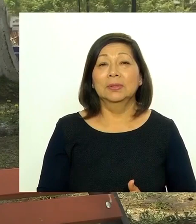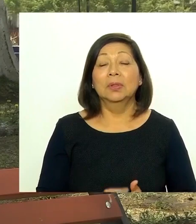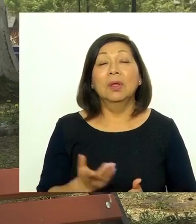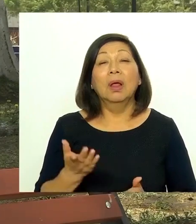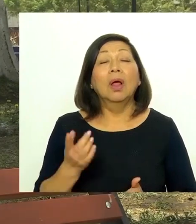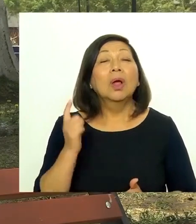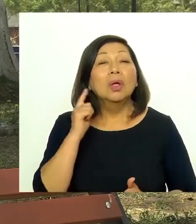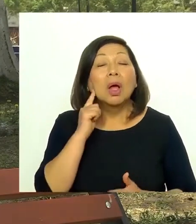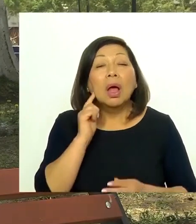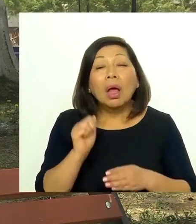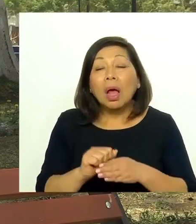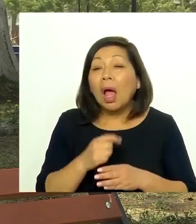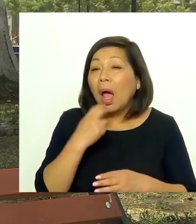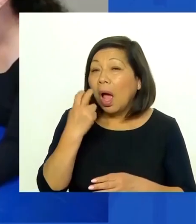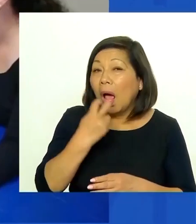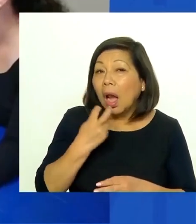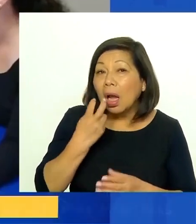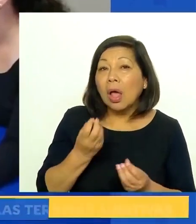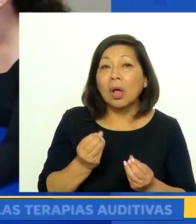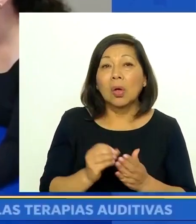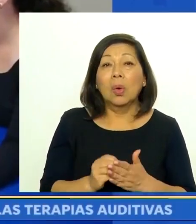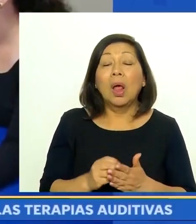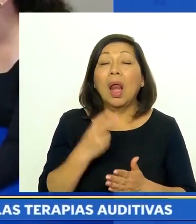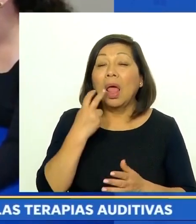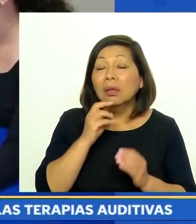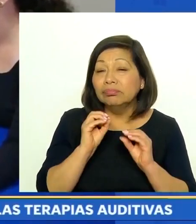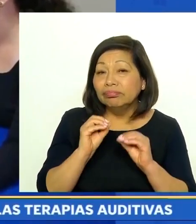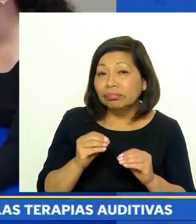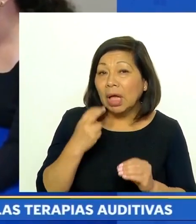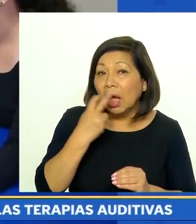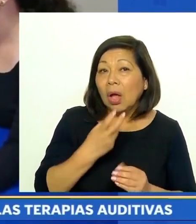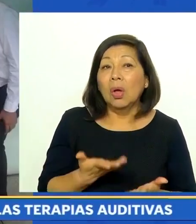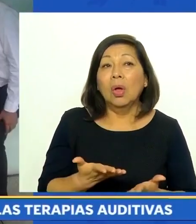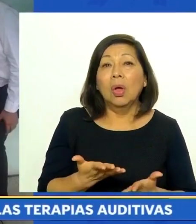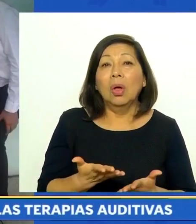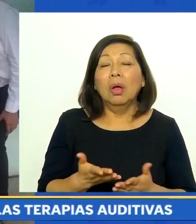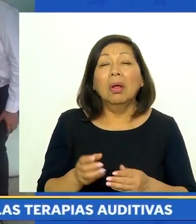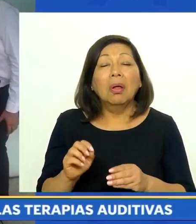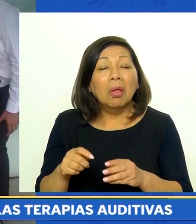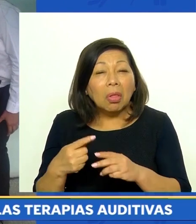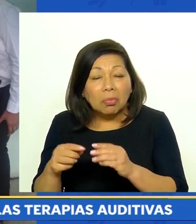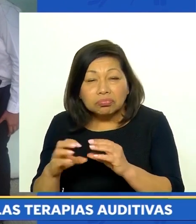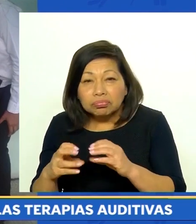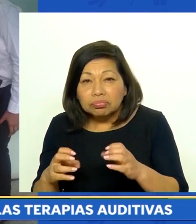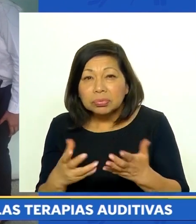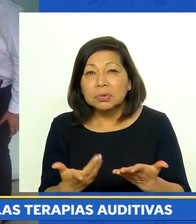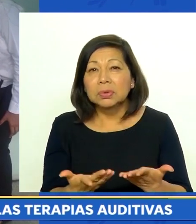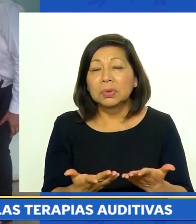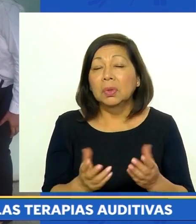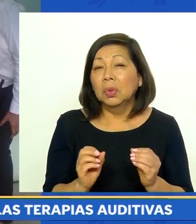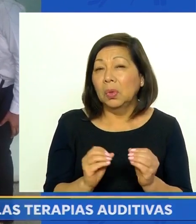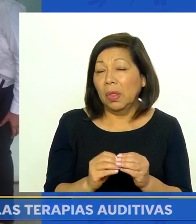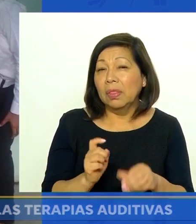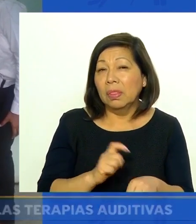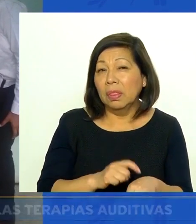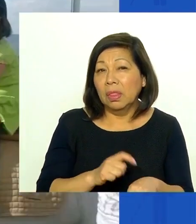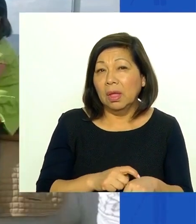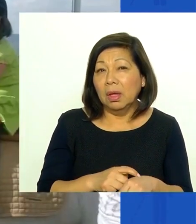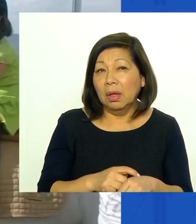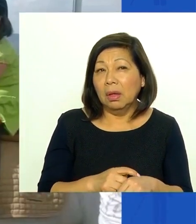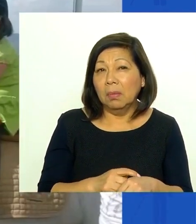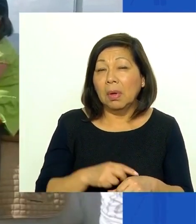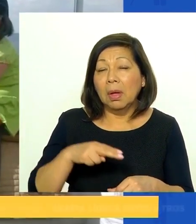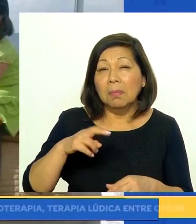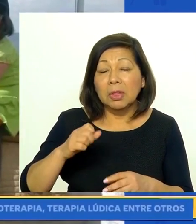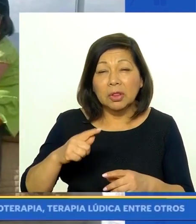sus terapias auditivas, inició con terapia de lenguaje, terapia ocupacional, estuvo un tiempo